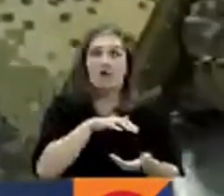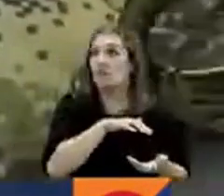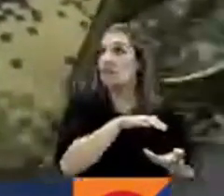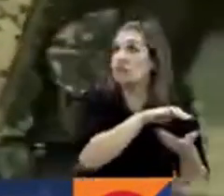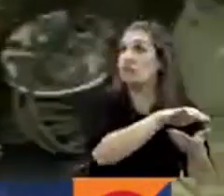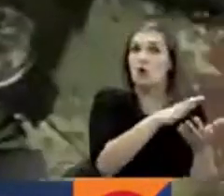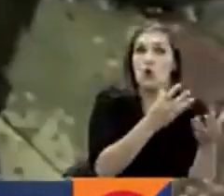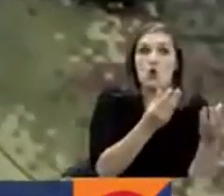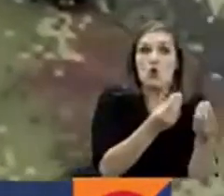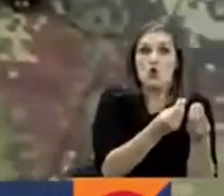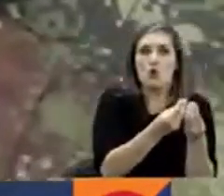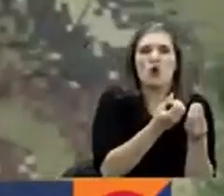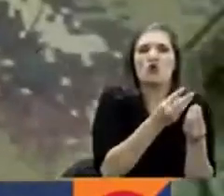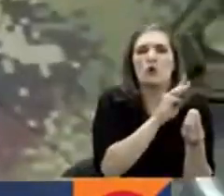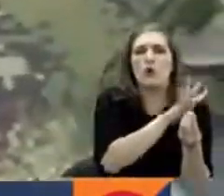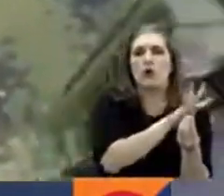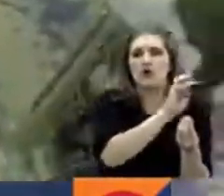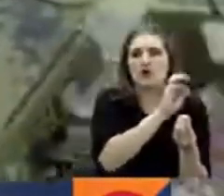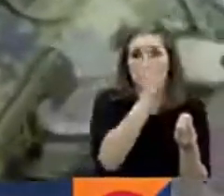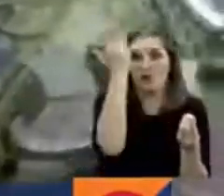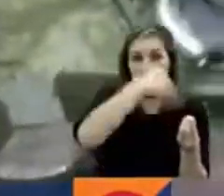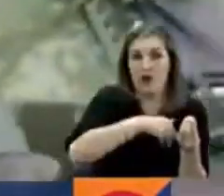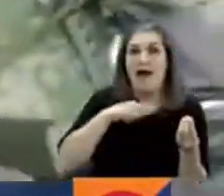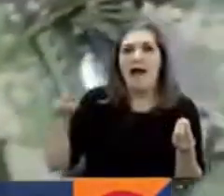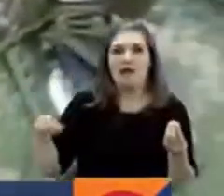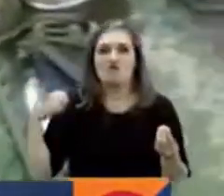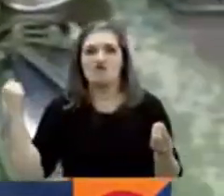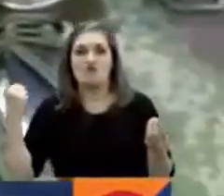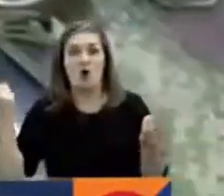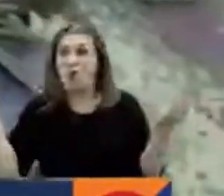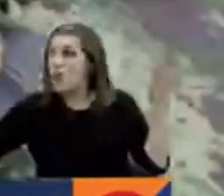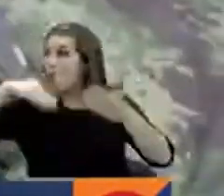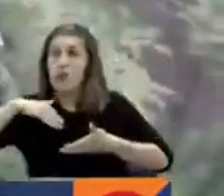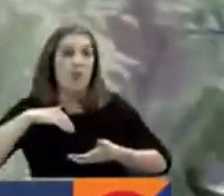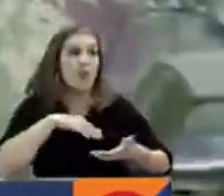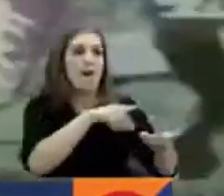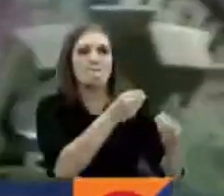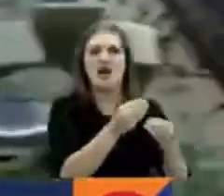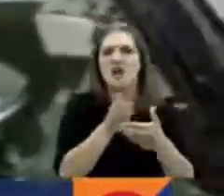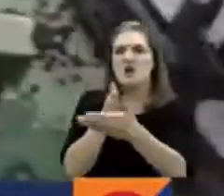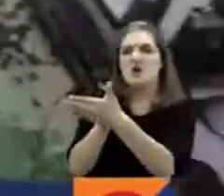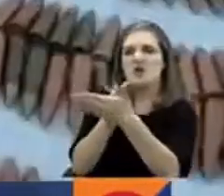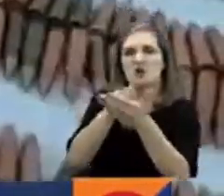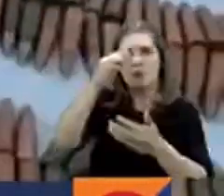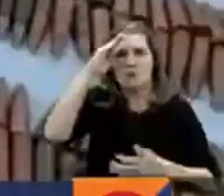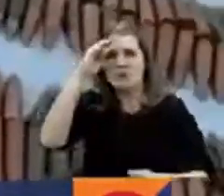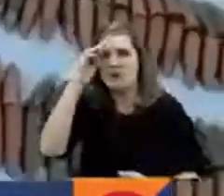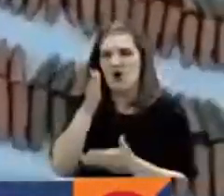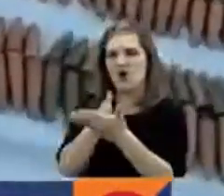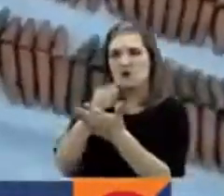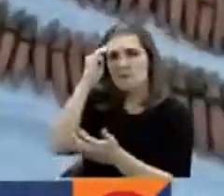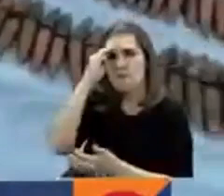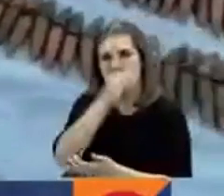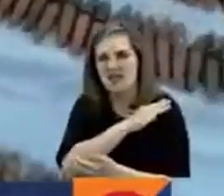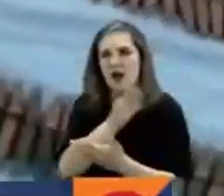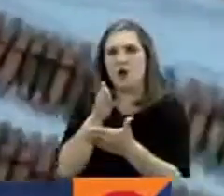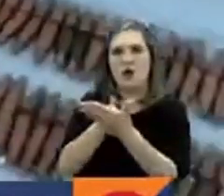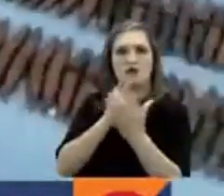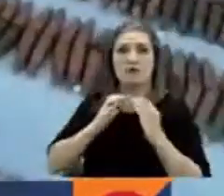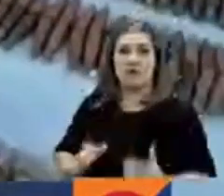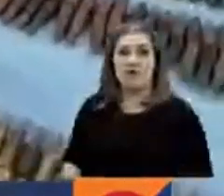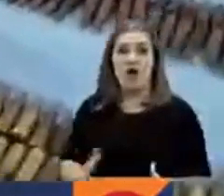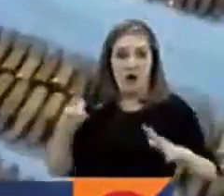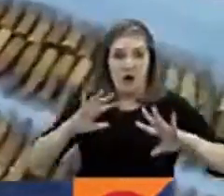El material incautado sería utilizado para cometer atentados contra la fuerza pública y la población civil. Este resultado de las autoridades